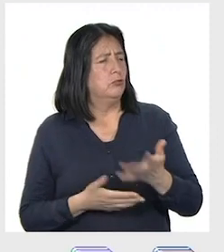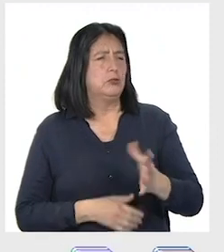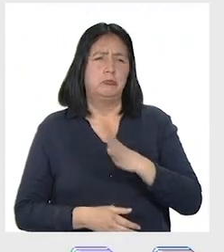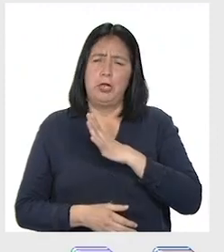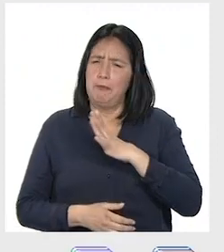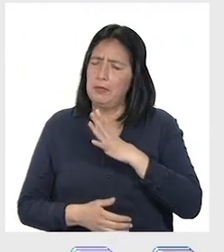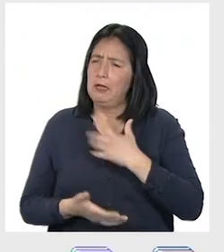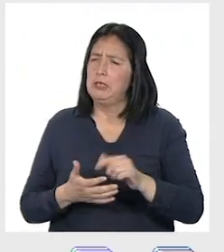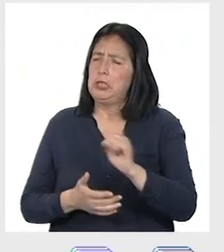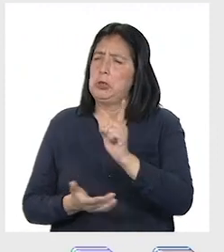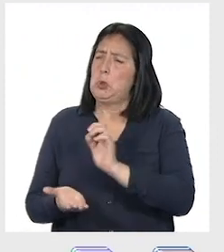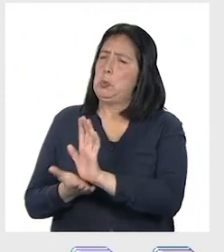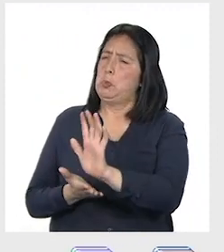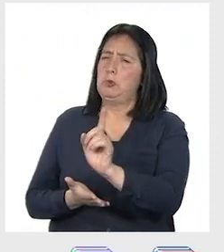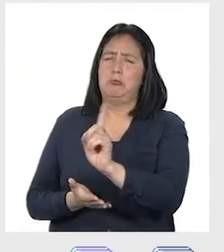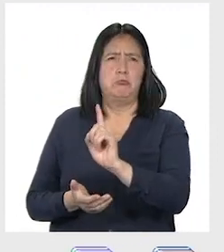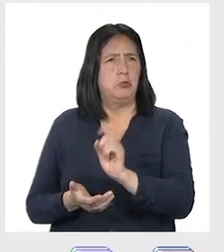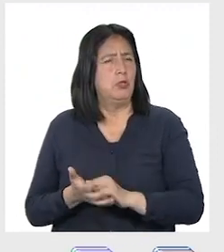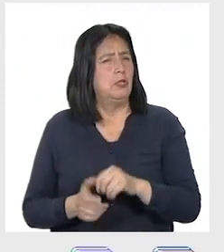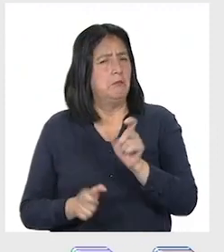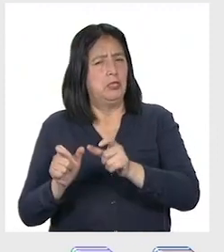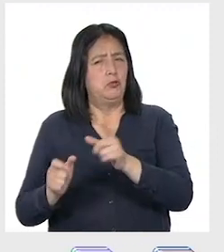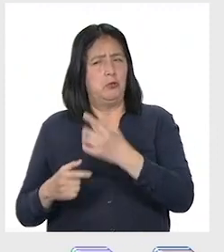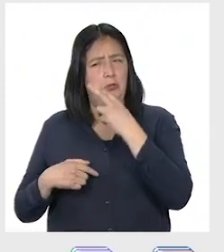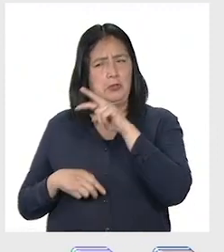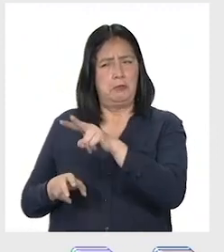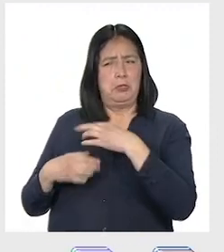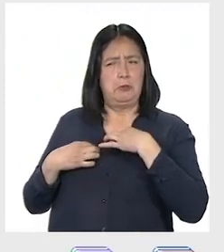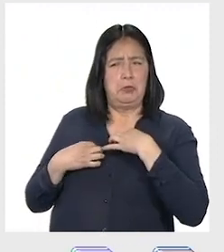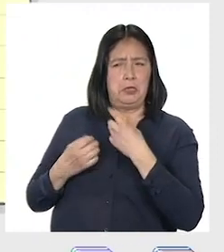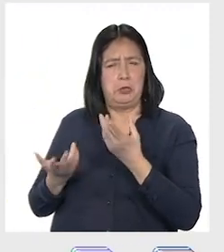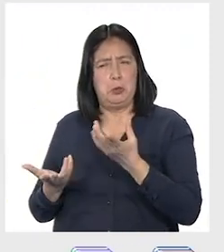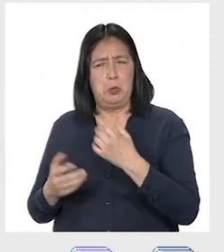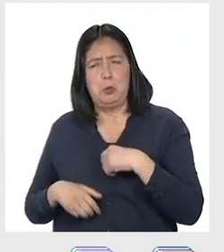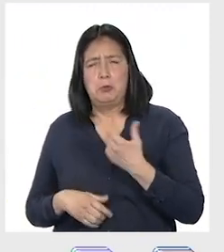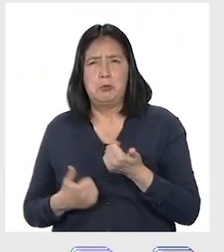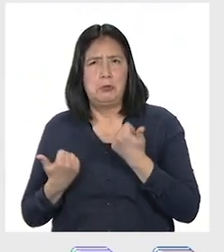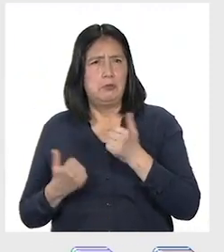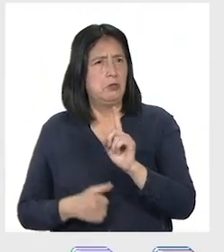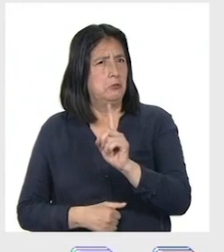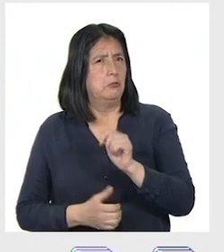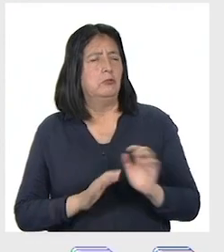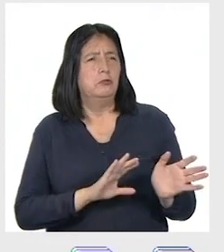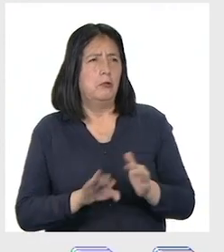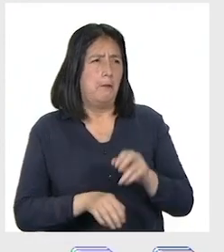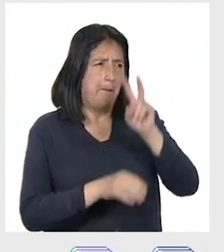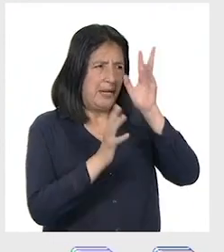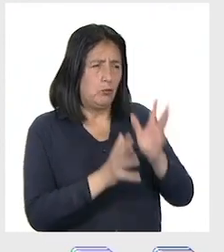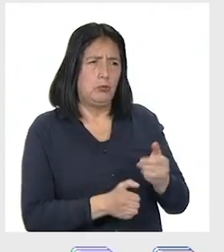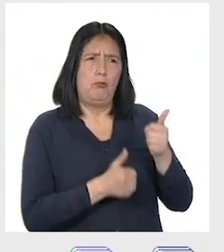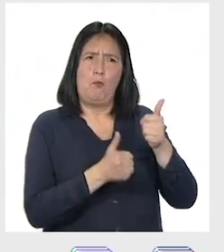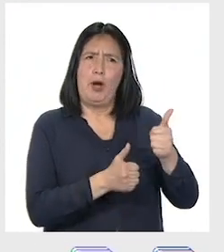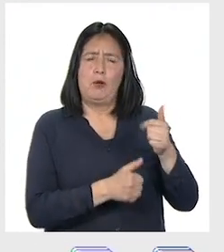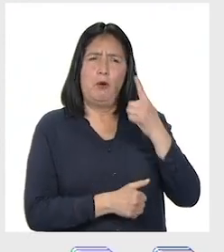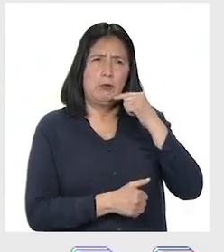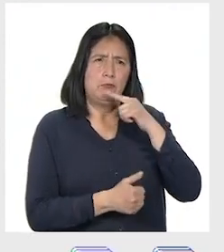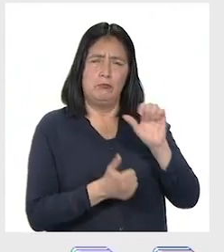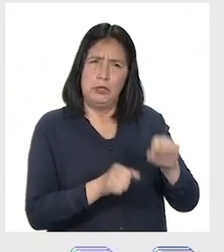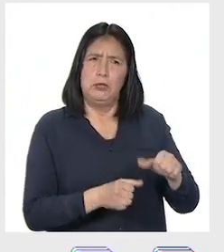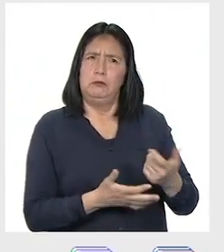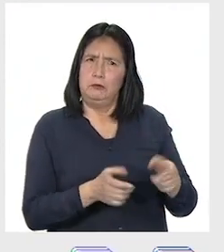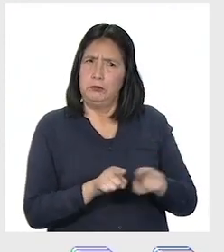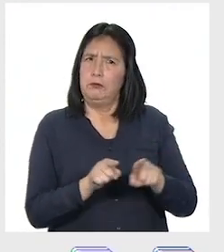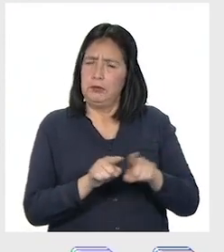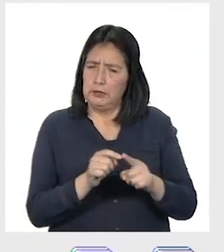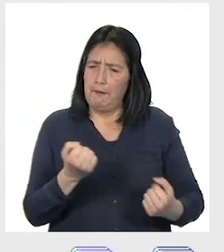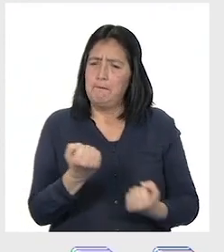amables y sin discriminar a nadie por cómo se ve o la forma en la que vive. Ser una buena peruana o un buen peruano también es